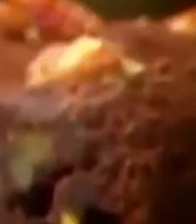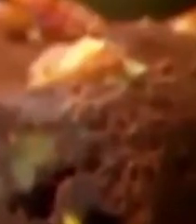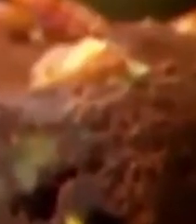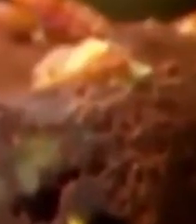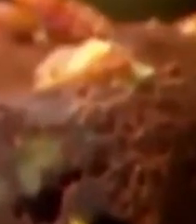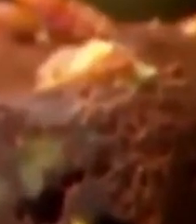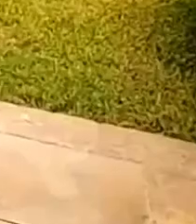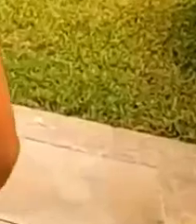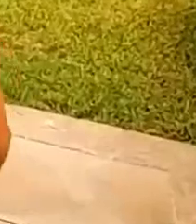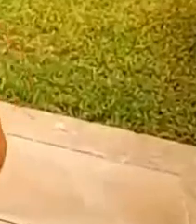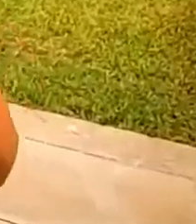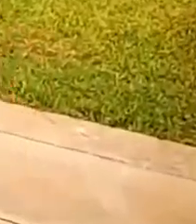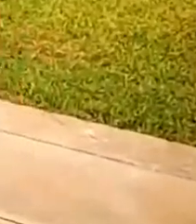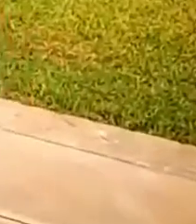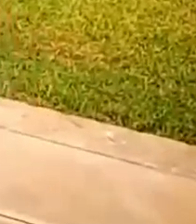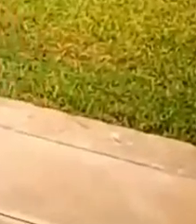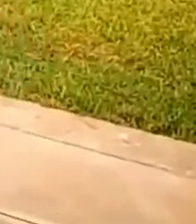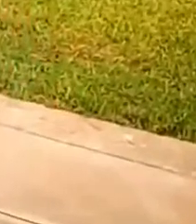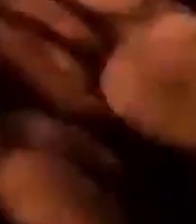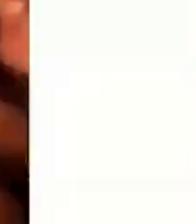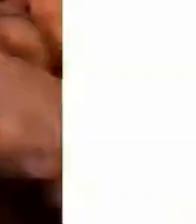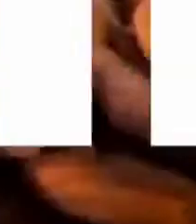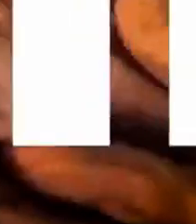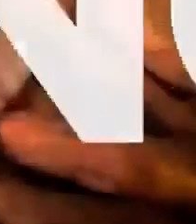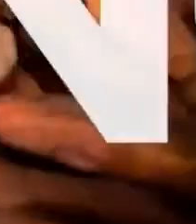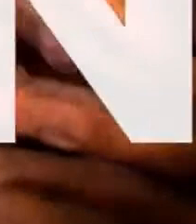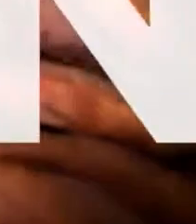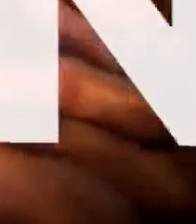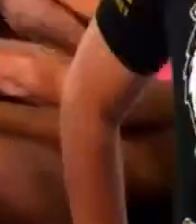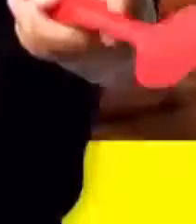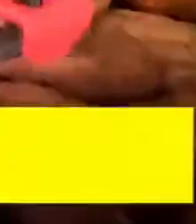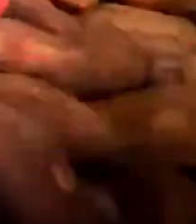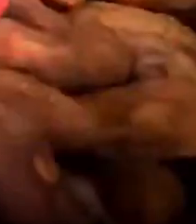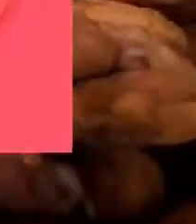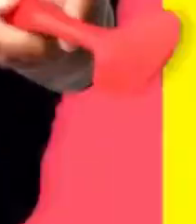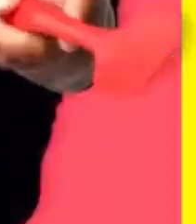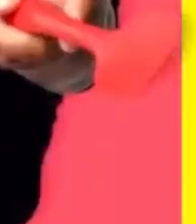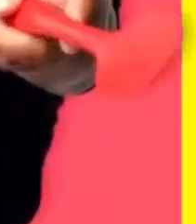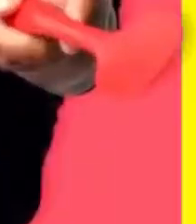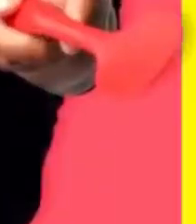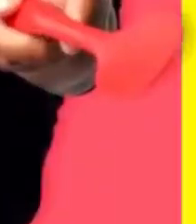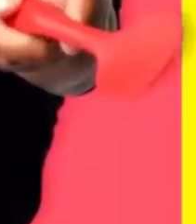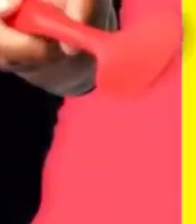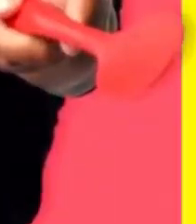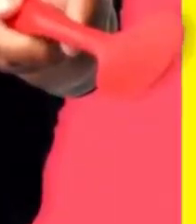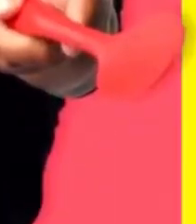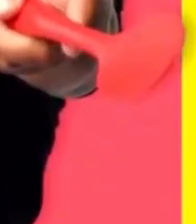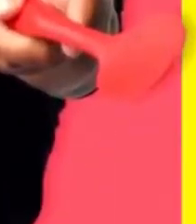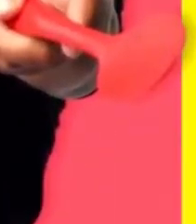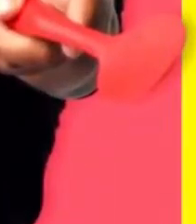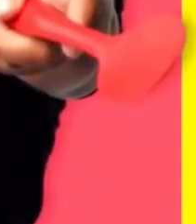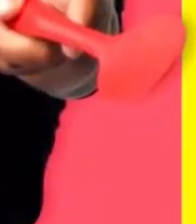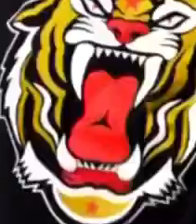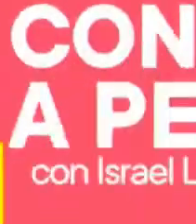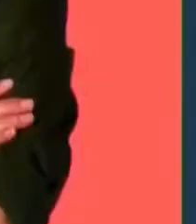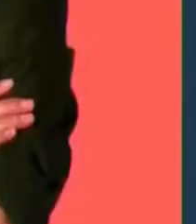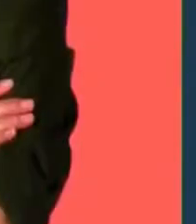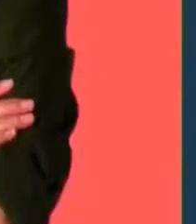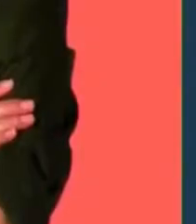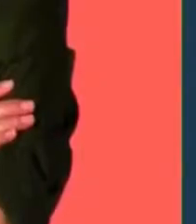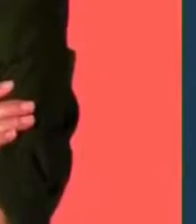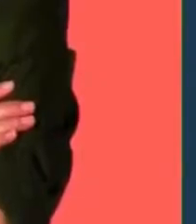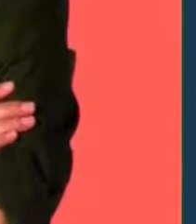El Cacao Ya lo saben, no se lo pierdan Con Sabor a Perú Todos los domingos a las 5 de la tarde Por TV Perú